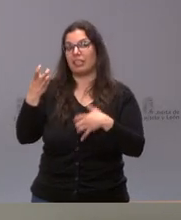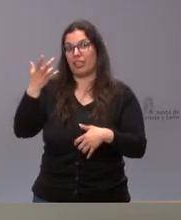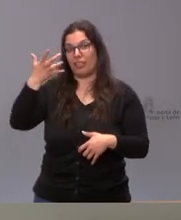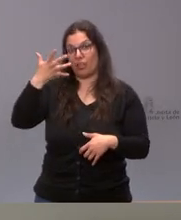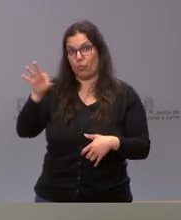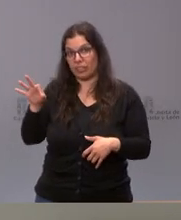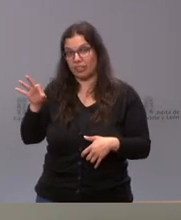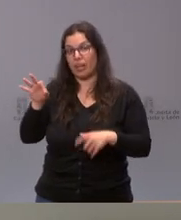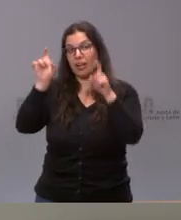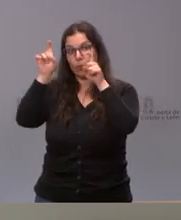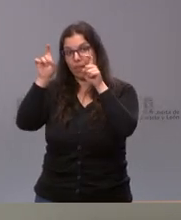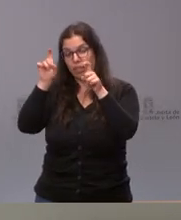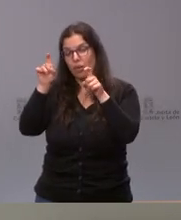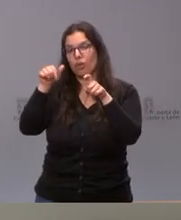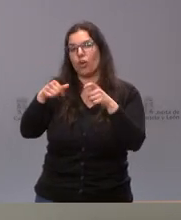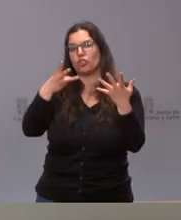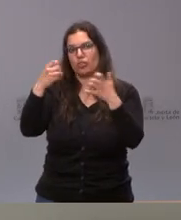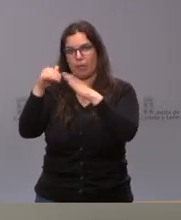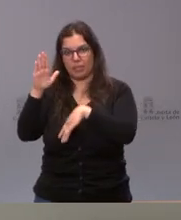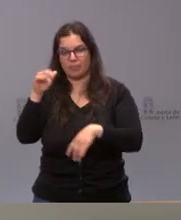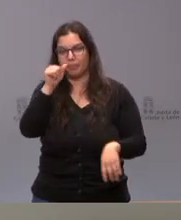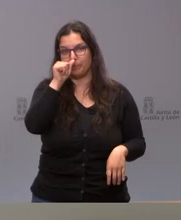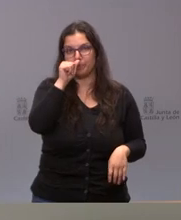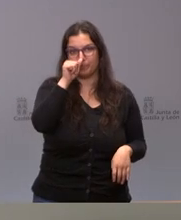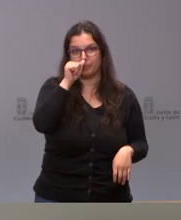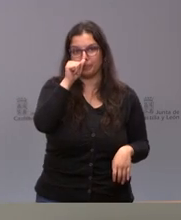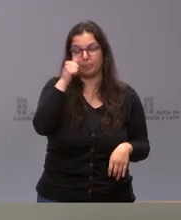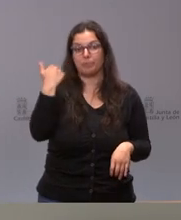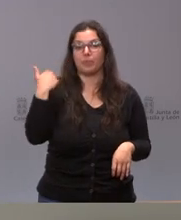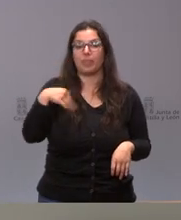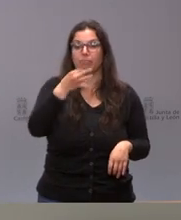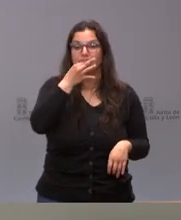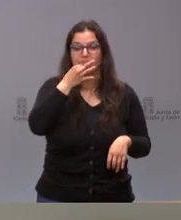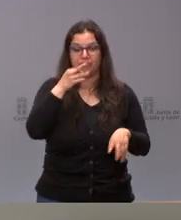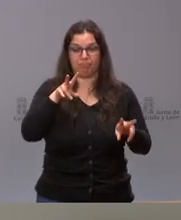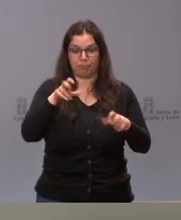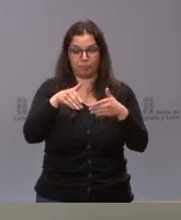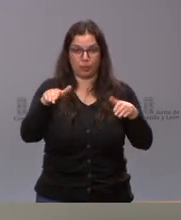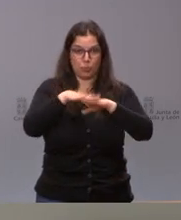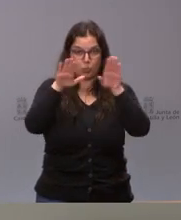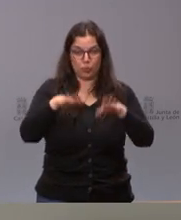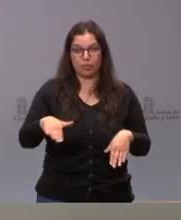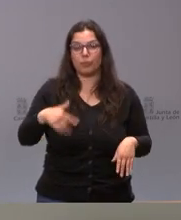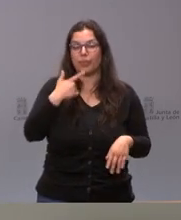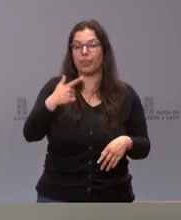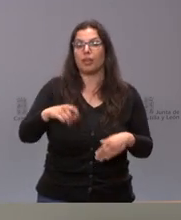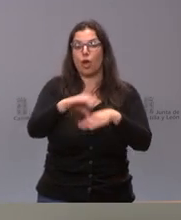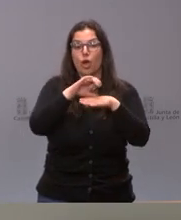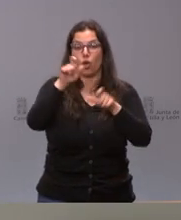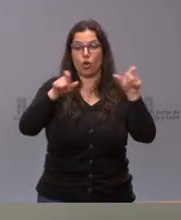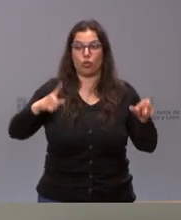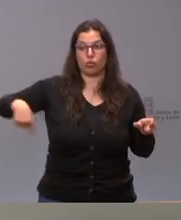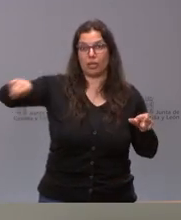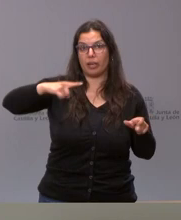836. Y, por terminar esta intervención primera, los consejeros saben ustedes que